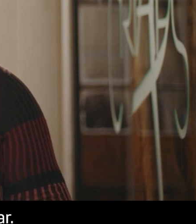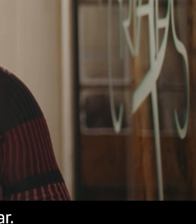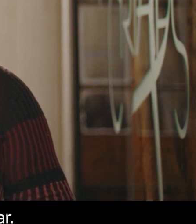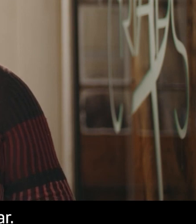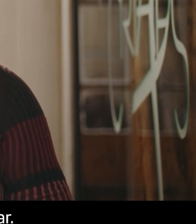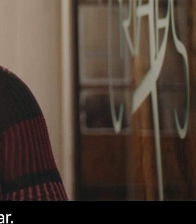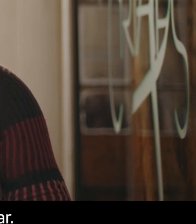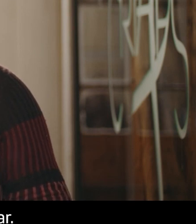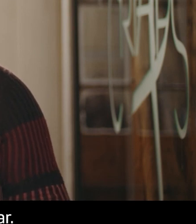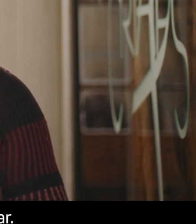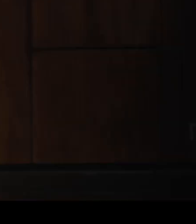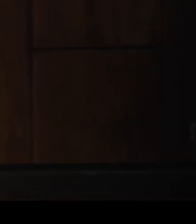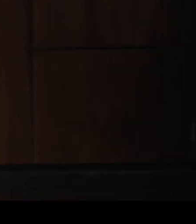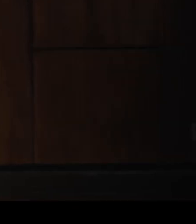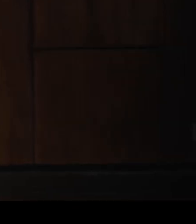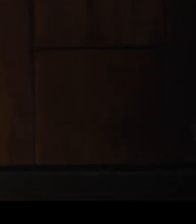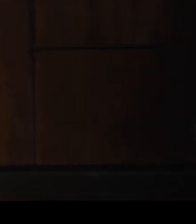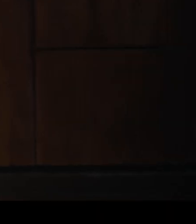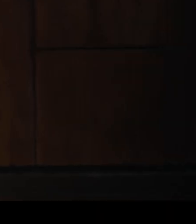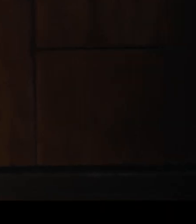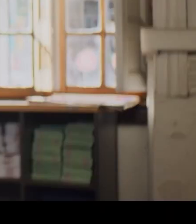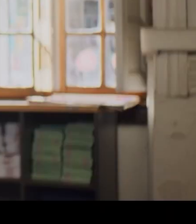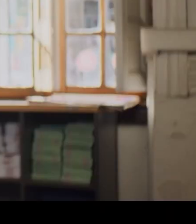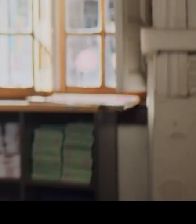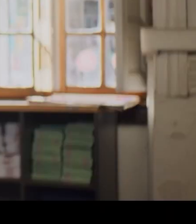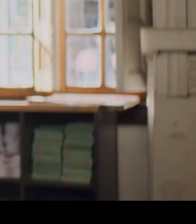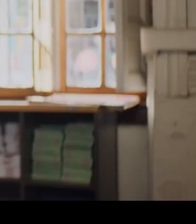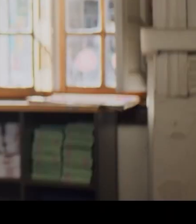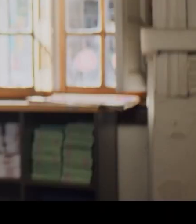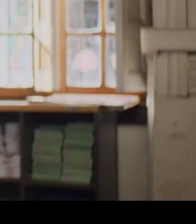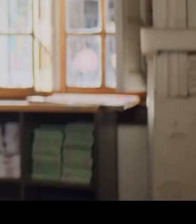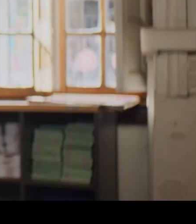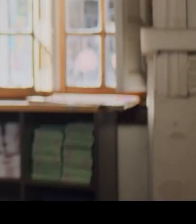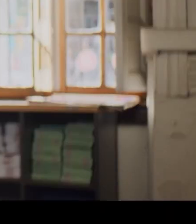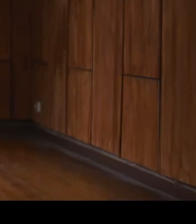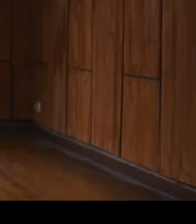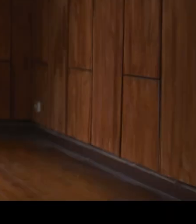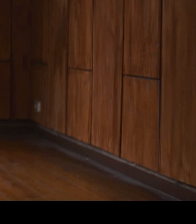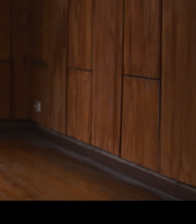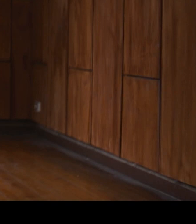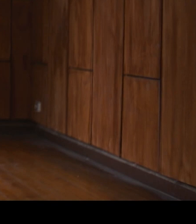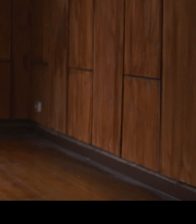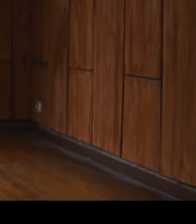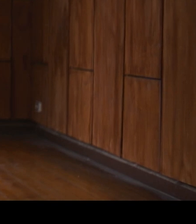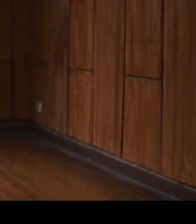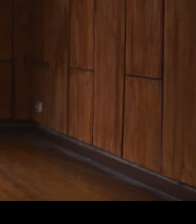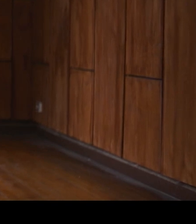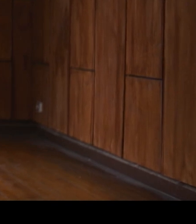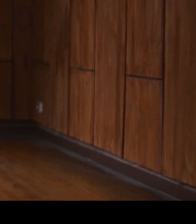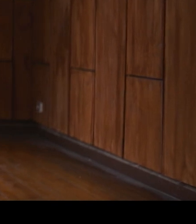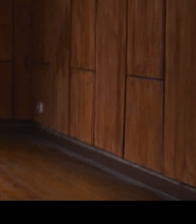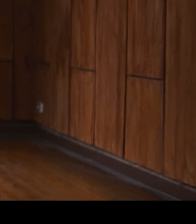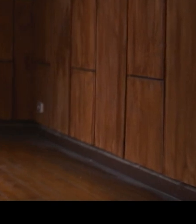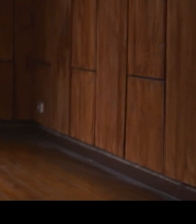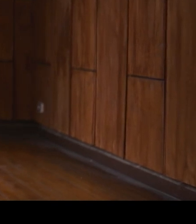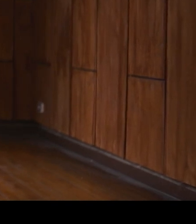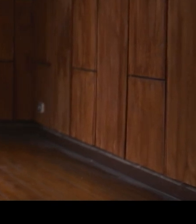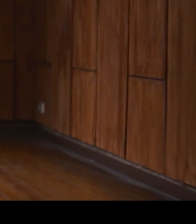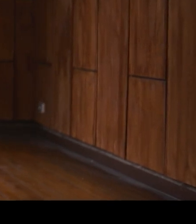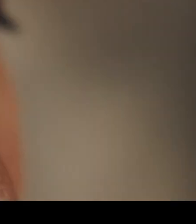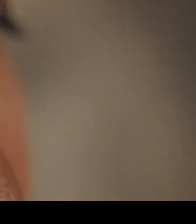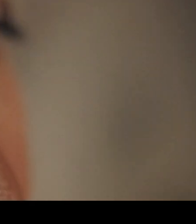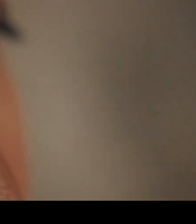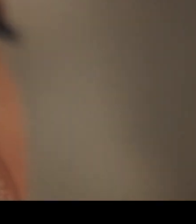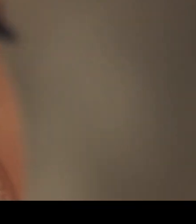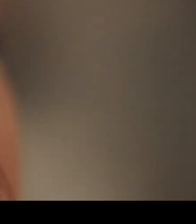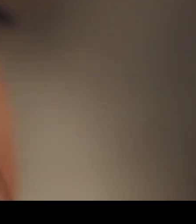responsabilidad como sociedad de educar. La discriminación se vive a diario. La sociedad te castiga por tener